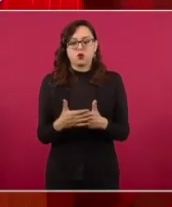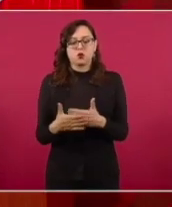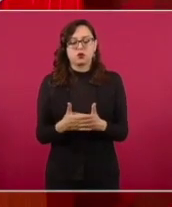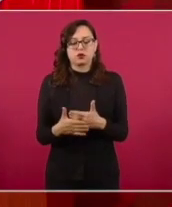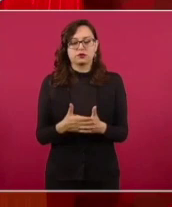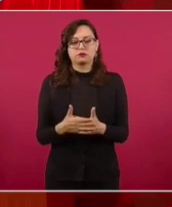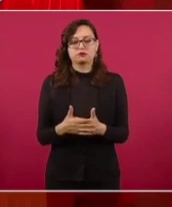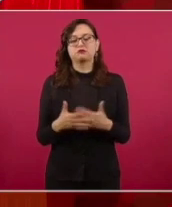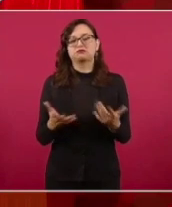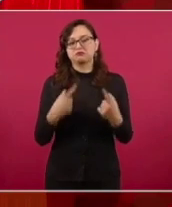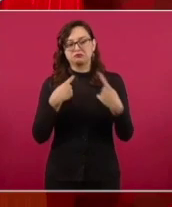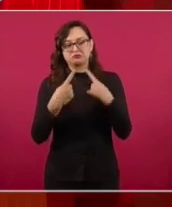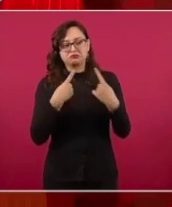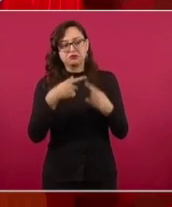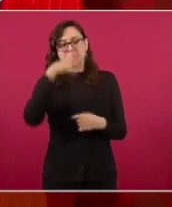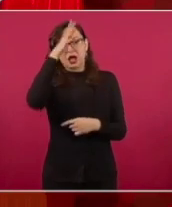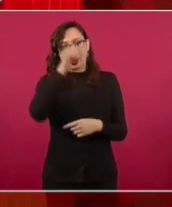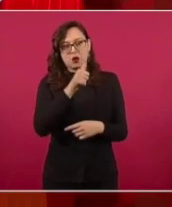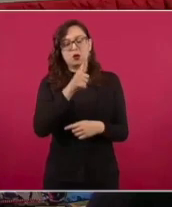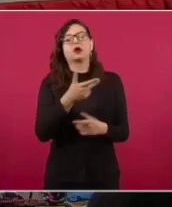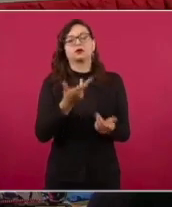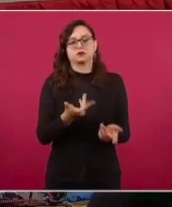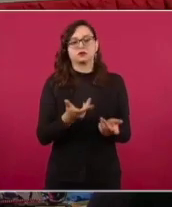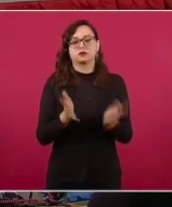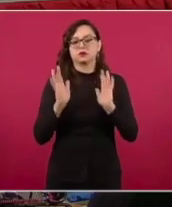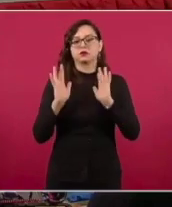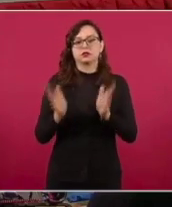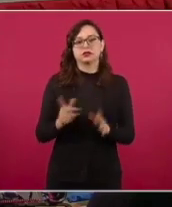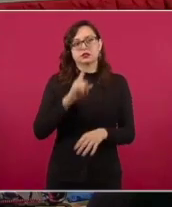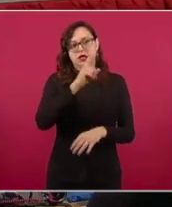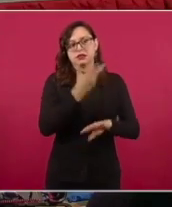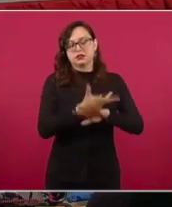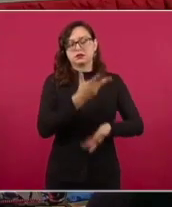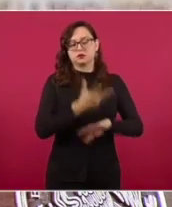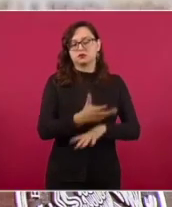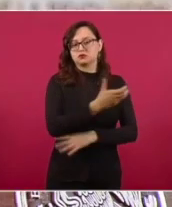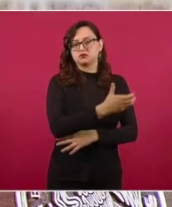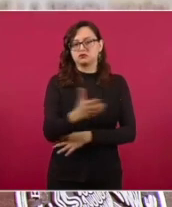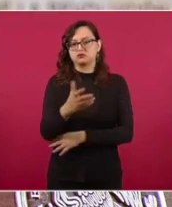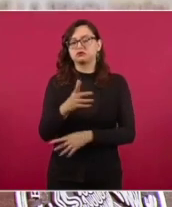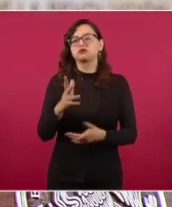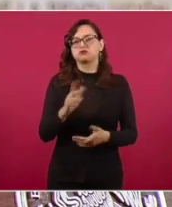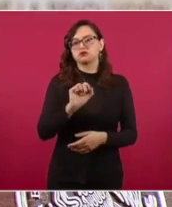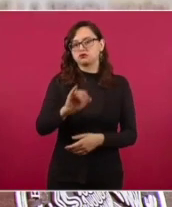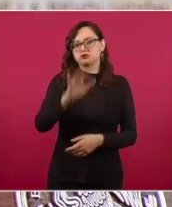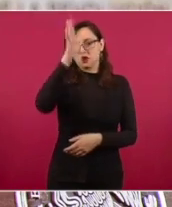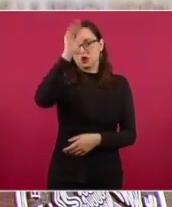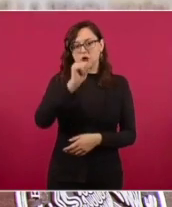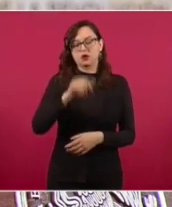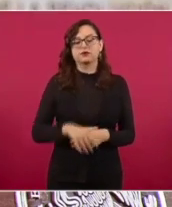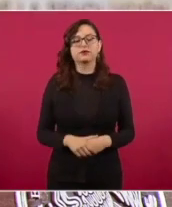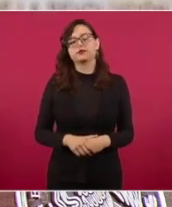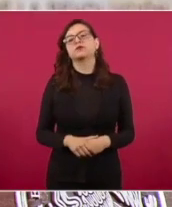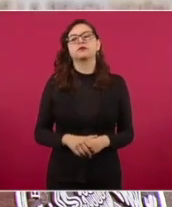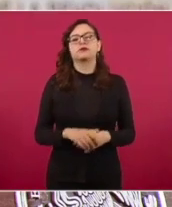días, a cerrar esta negociación con el respaldo del Departamento de Agricultura de los Estados Unidos. Y la tercera acción son las